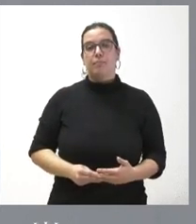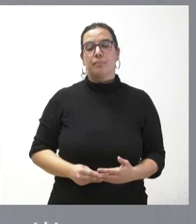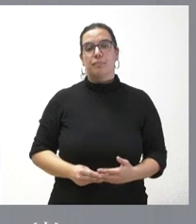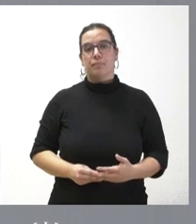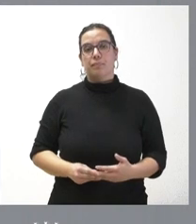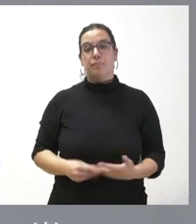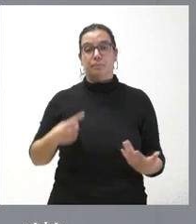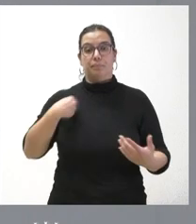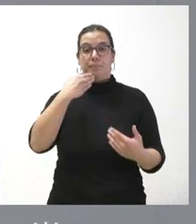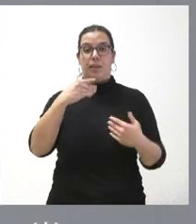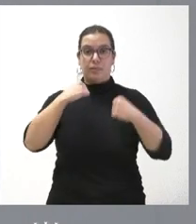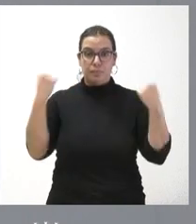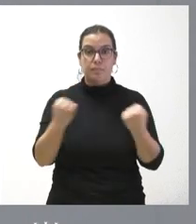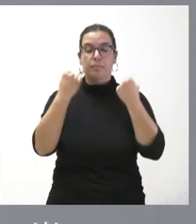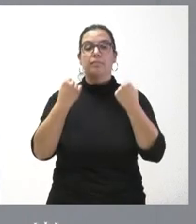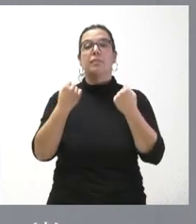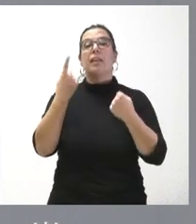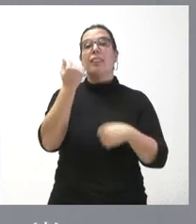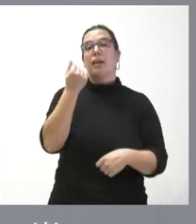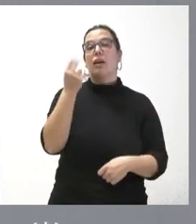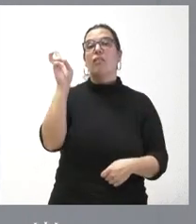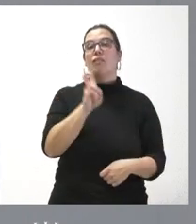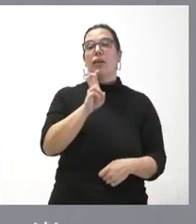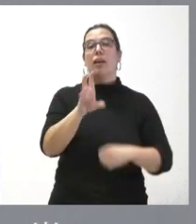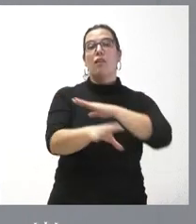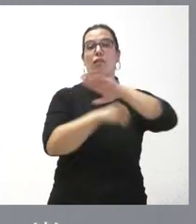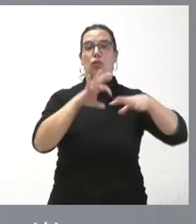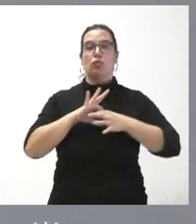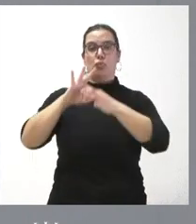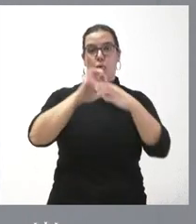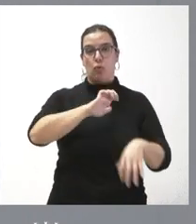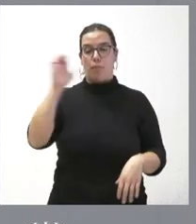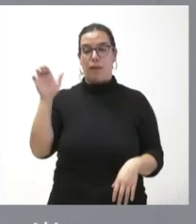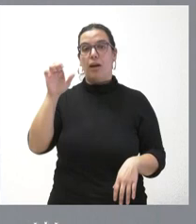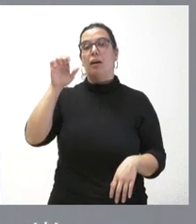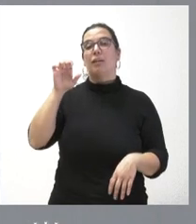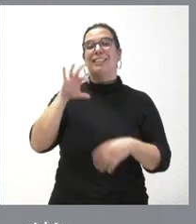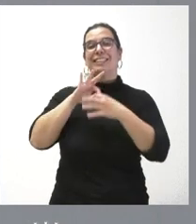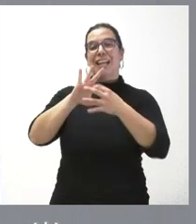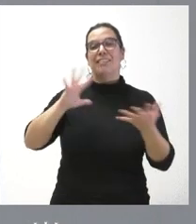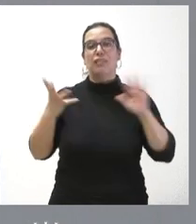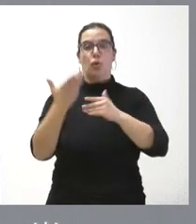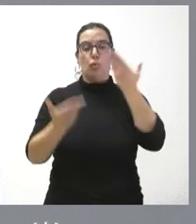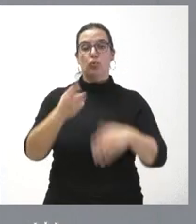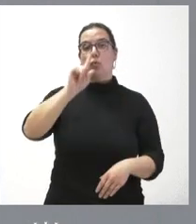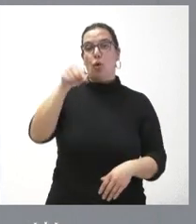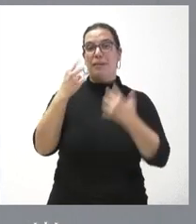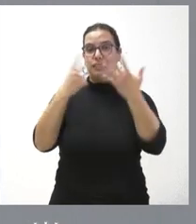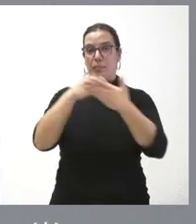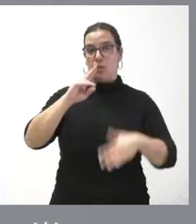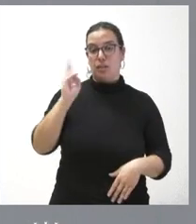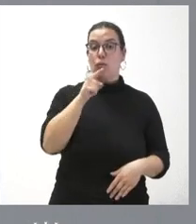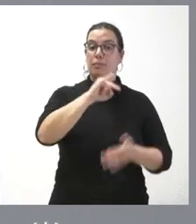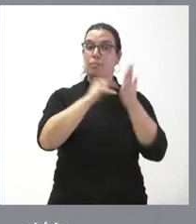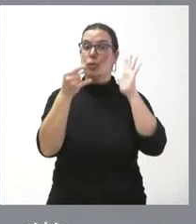actuación financiada con fondos de la Unión Europea y de la transición justa, 1,7 millones de euros. Y es un